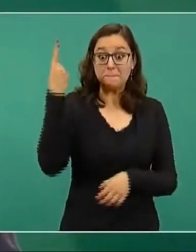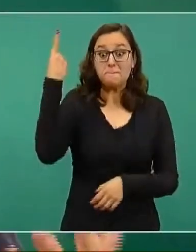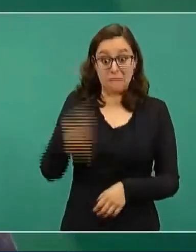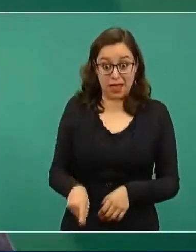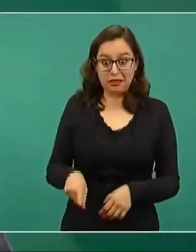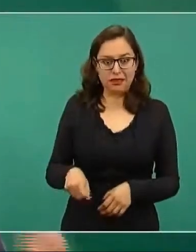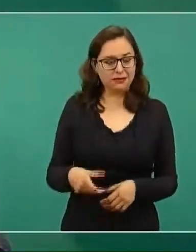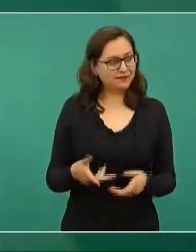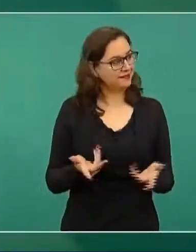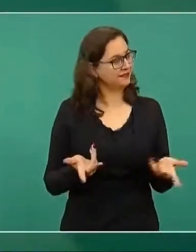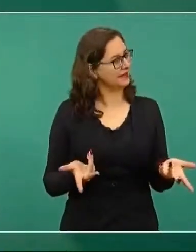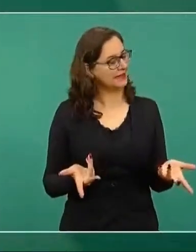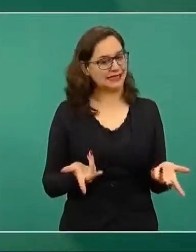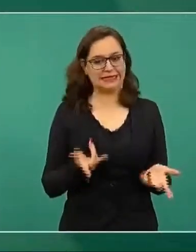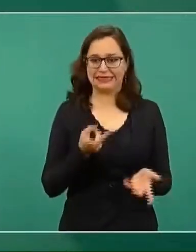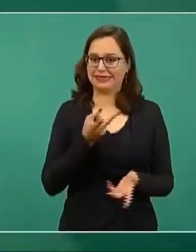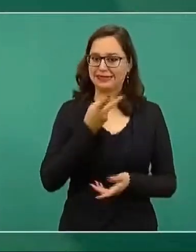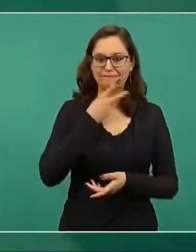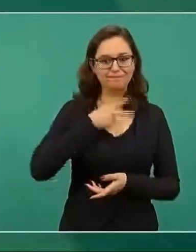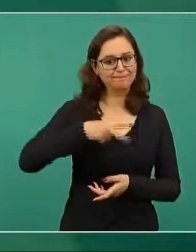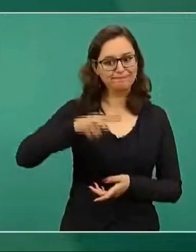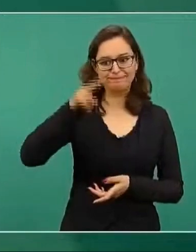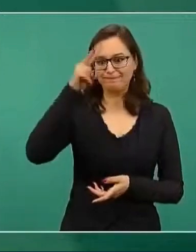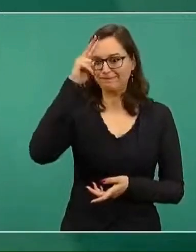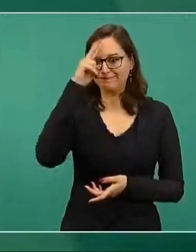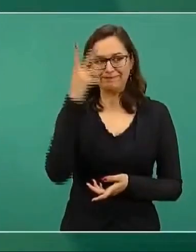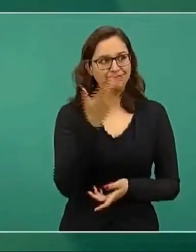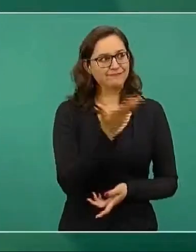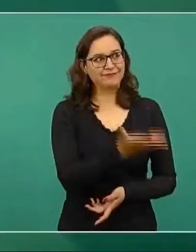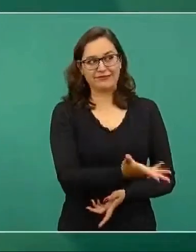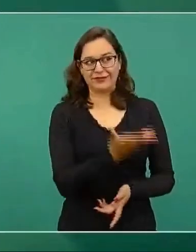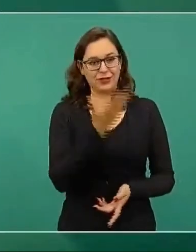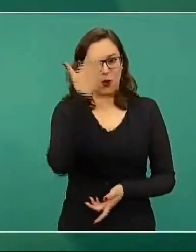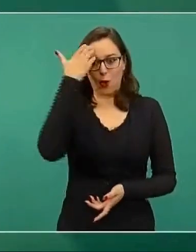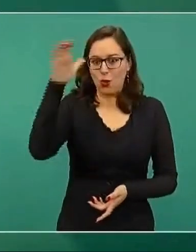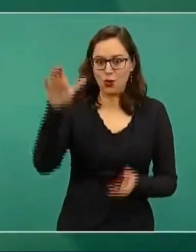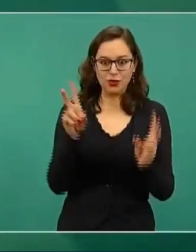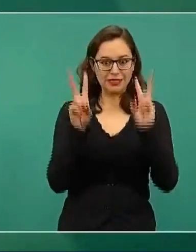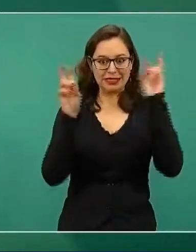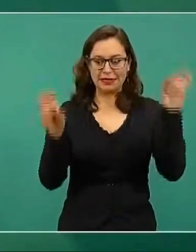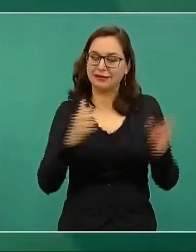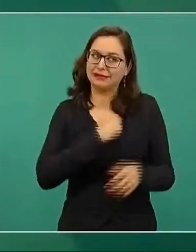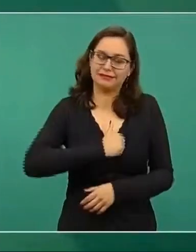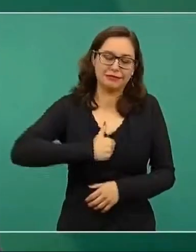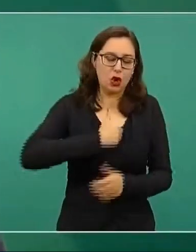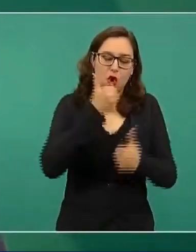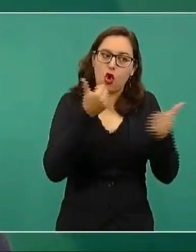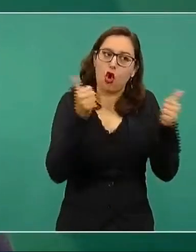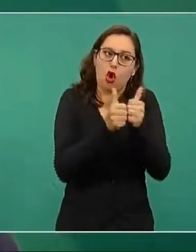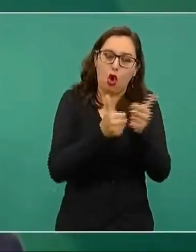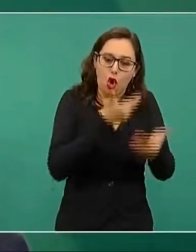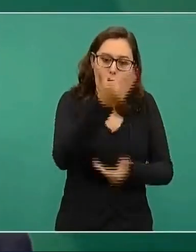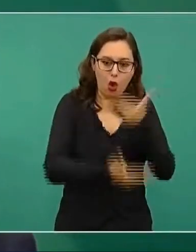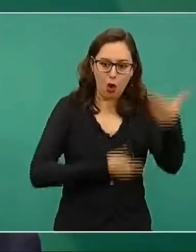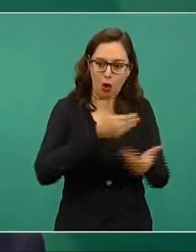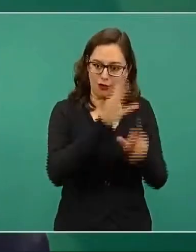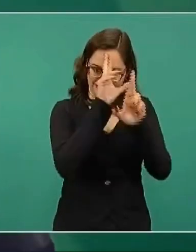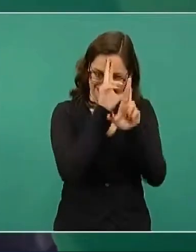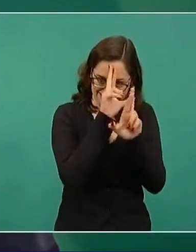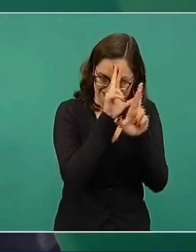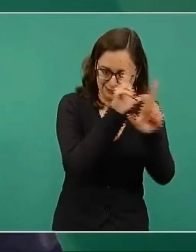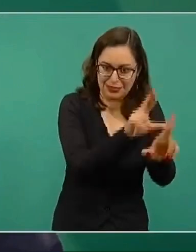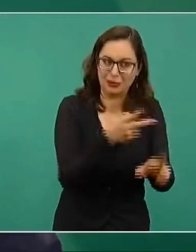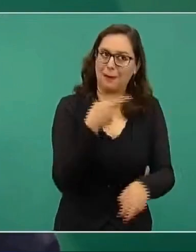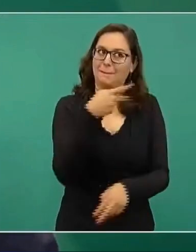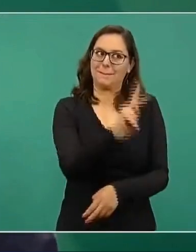desafortunadamente también hay un espacio de desinformación, de desconocimiento importante. No podemos acatar algo que pondría en